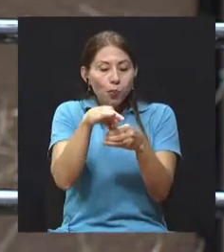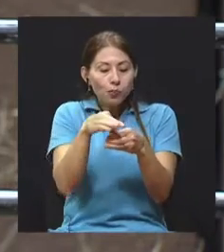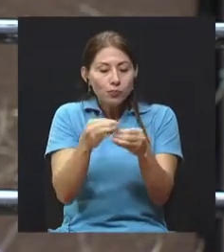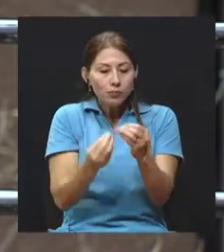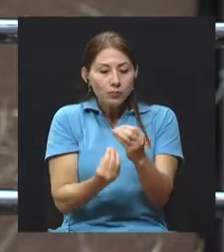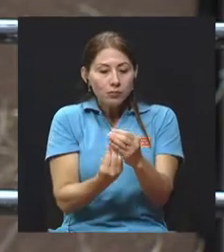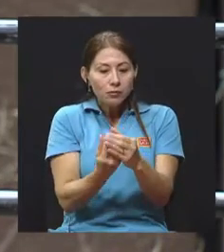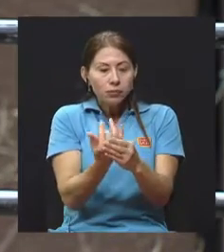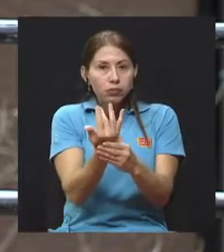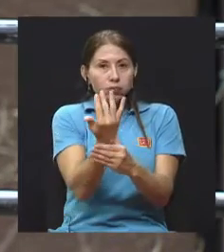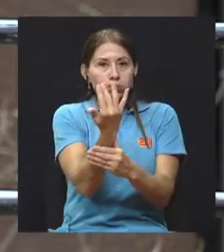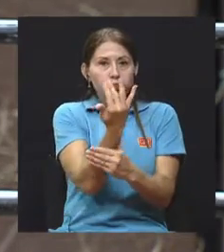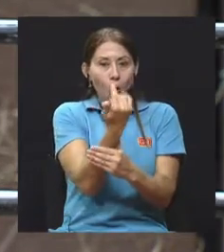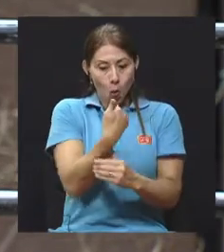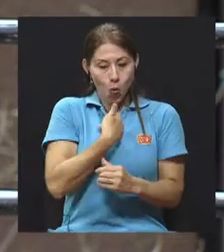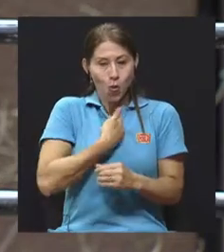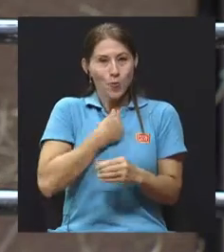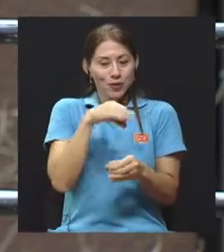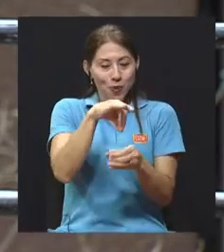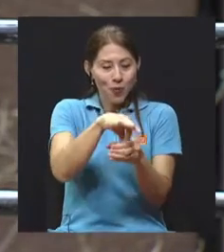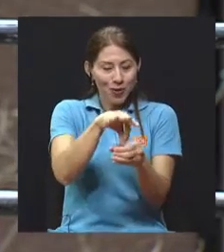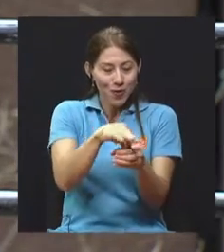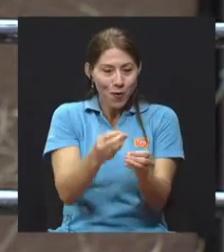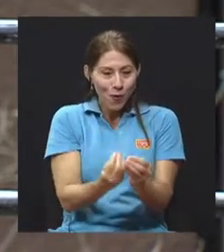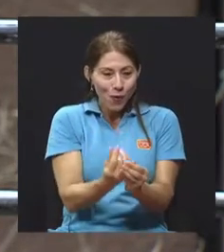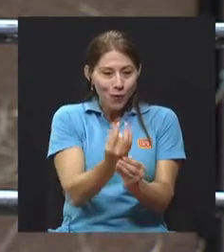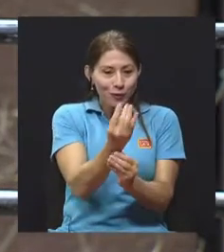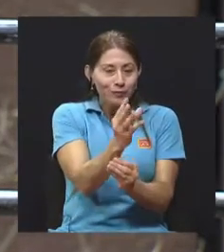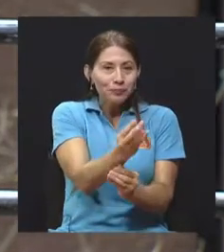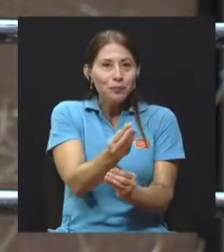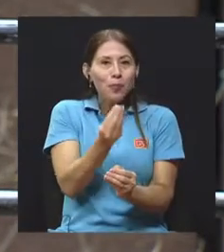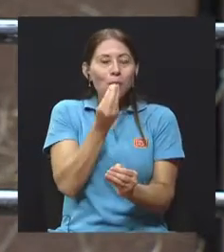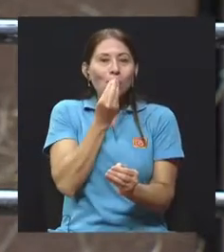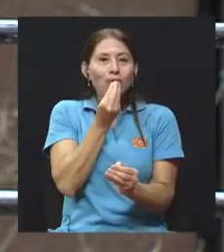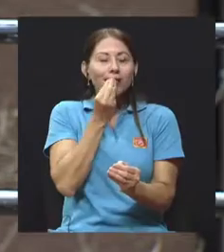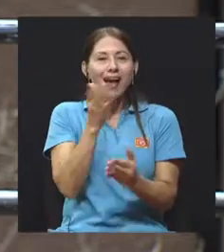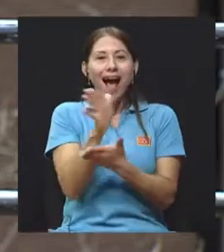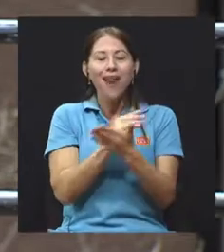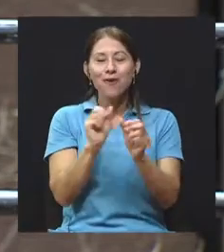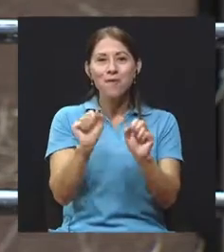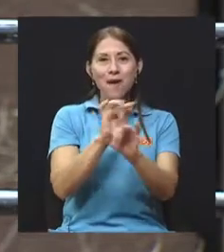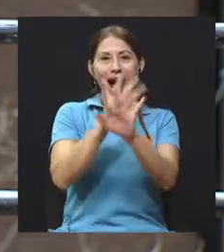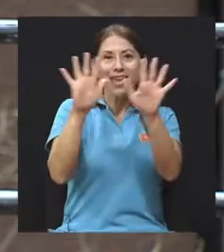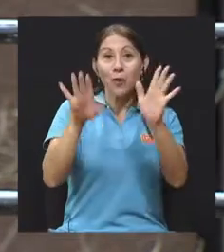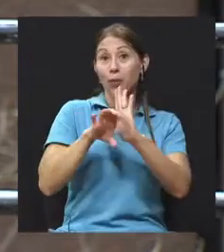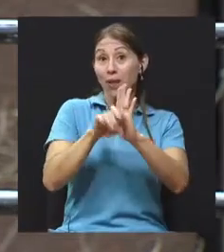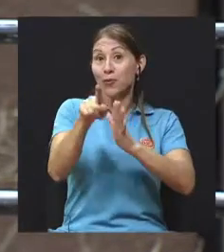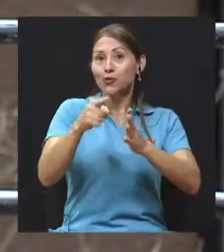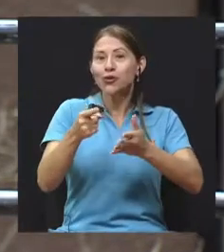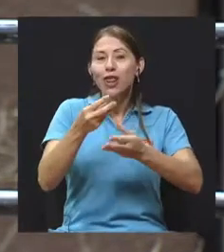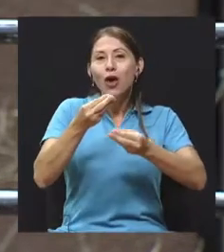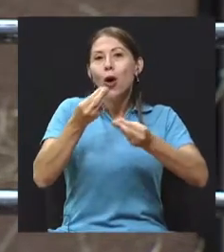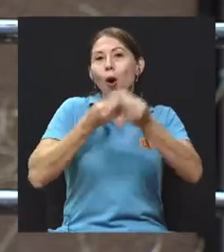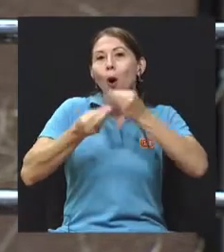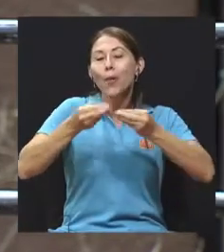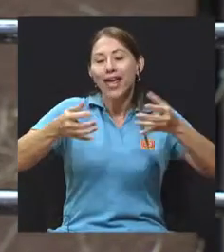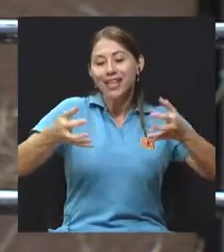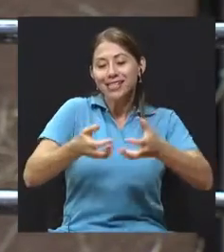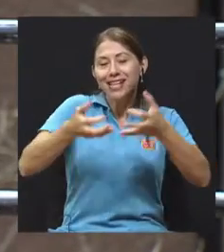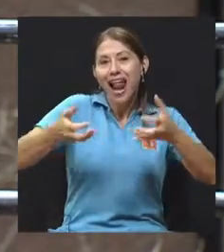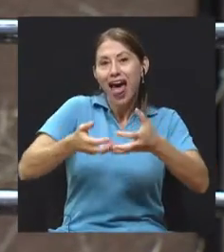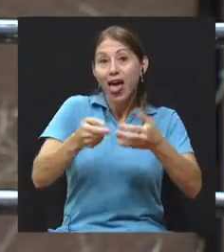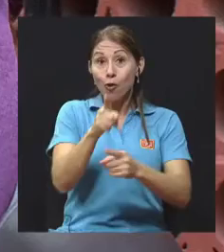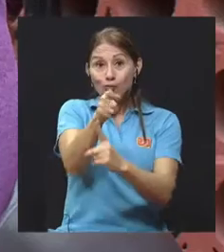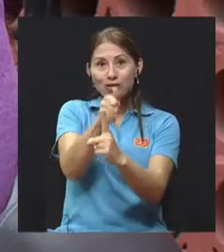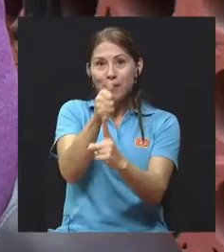está comiendo algo que uno cultivó es algo mágico porque lo hace cambiar a uno inmediatamente. Cuando usted se come una ensalada y algo que usted sembró hasta que